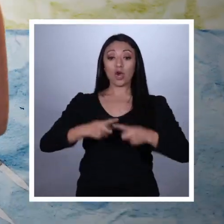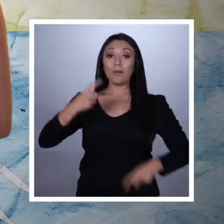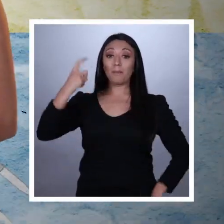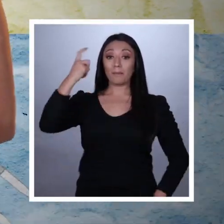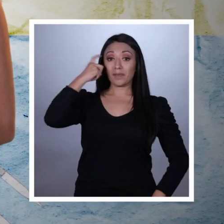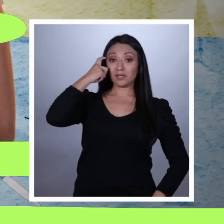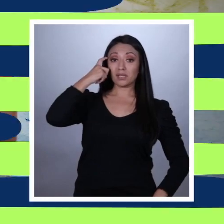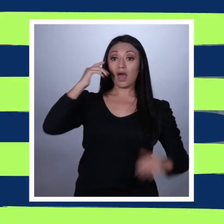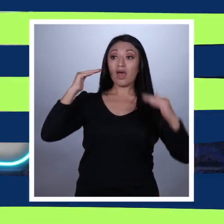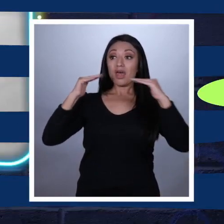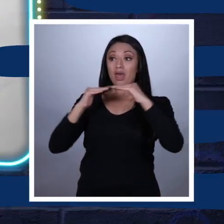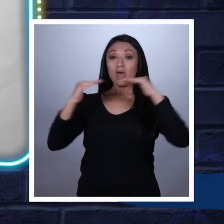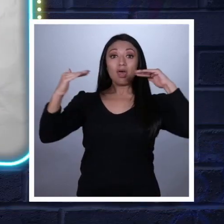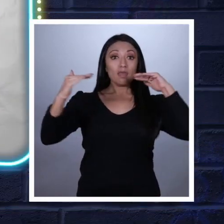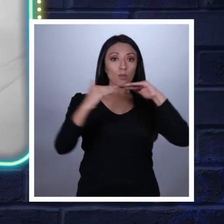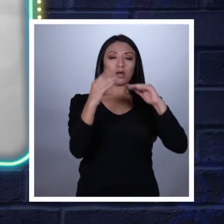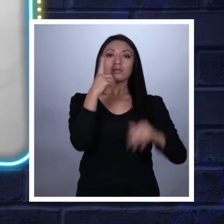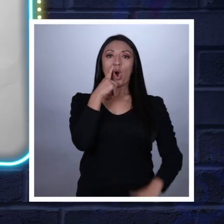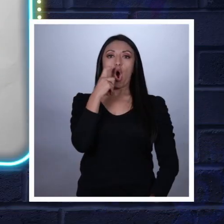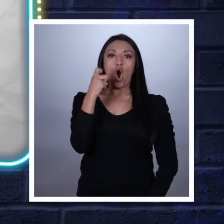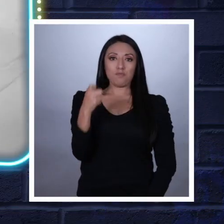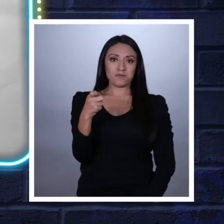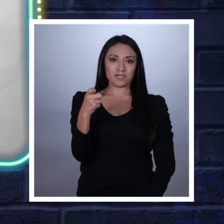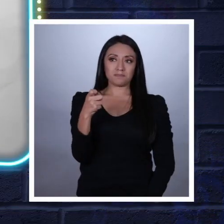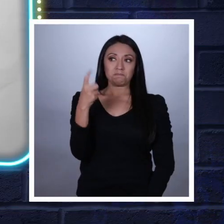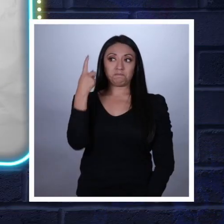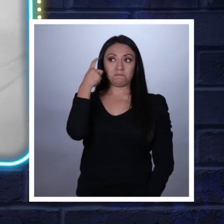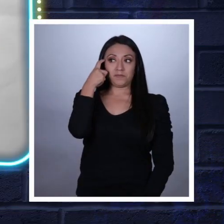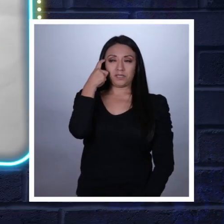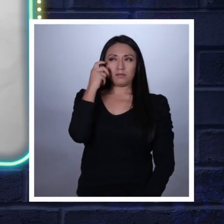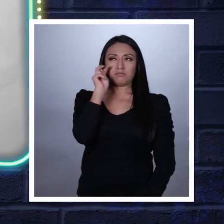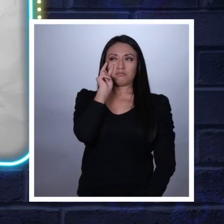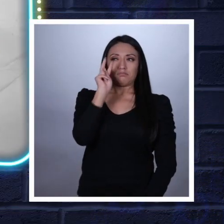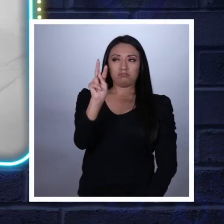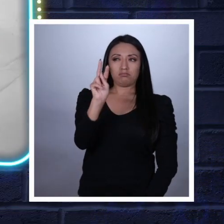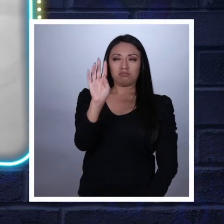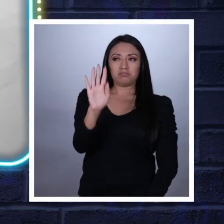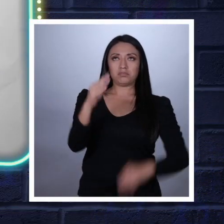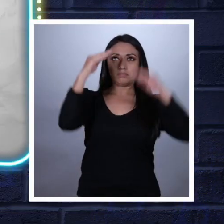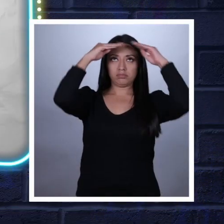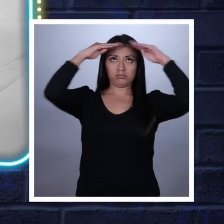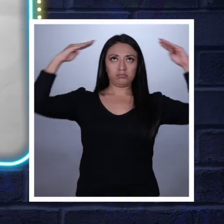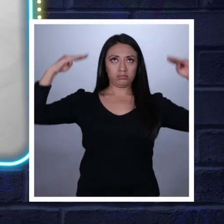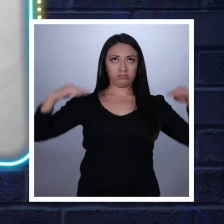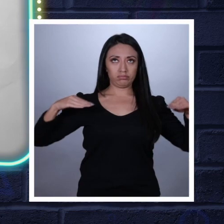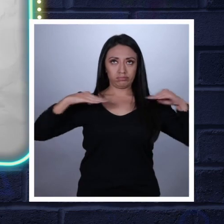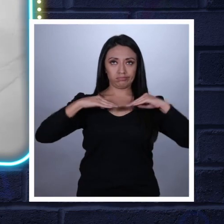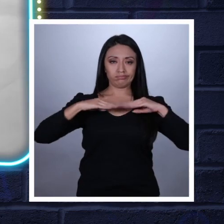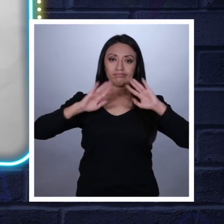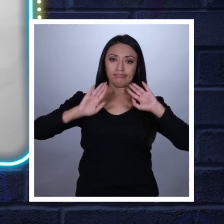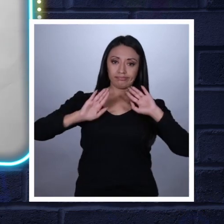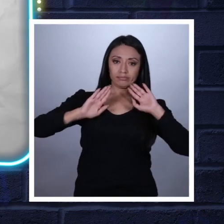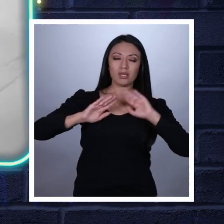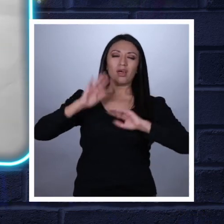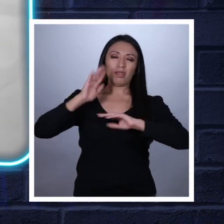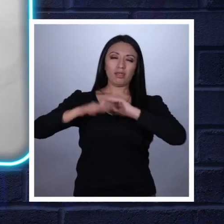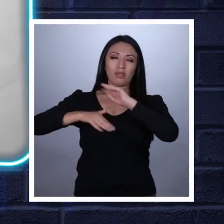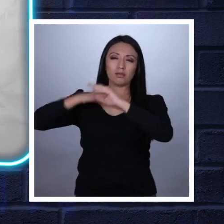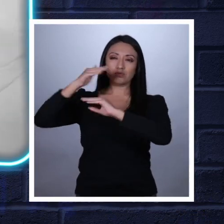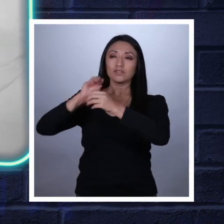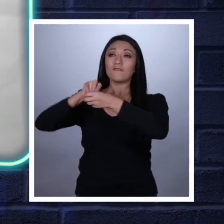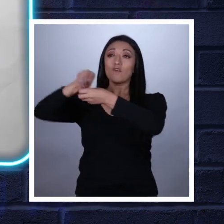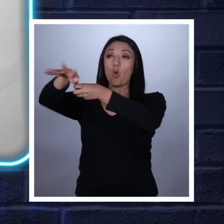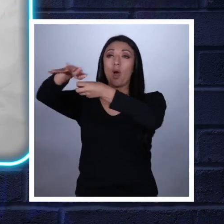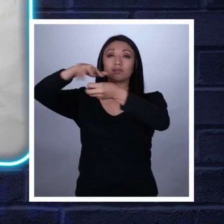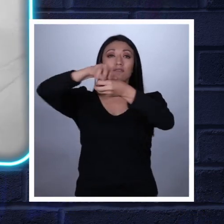que era hombre, primero que nada. Y por ese hecho, tenían una mirada bastante cuadrada de la democracia. Algo que emigró a los